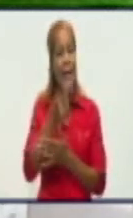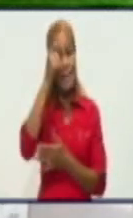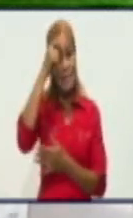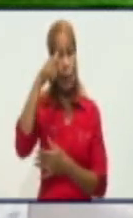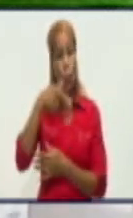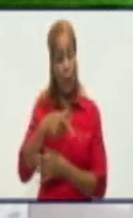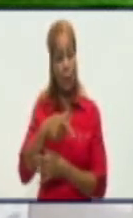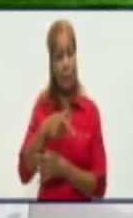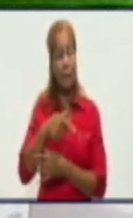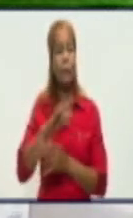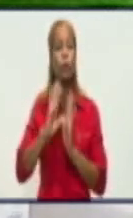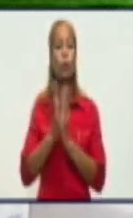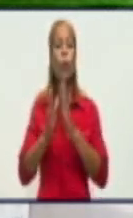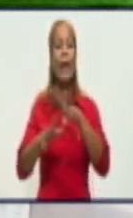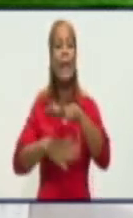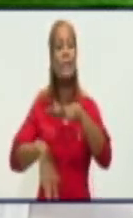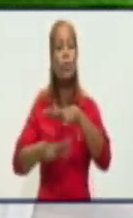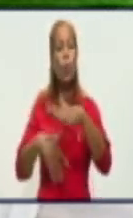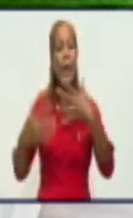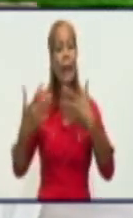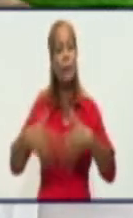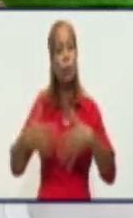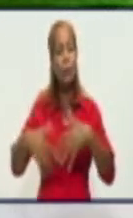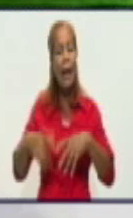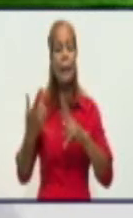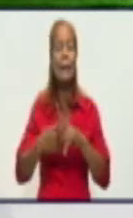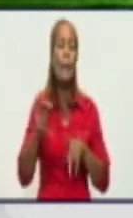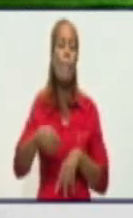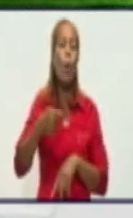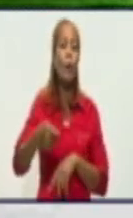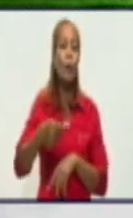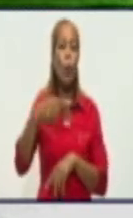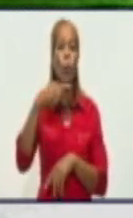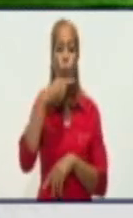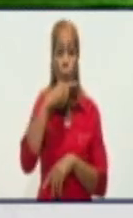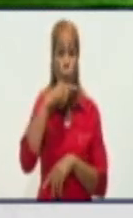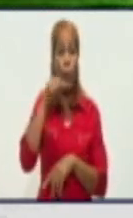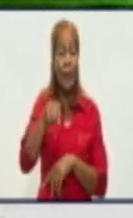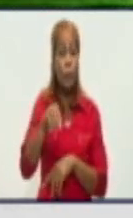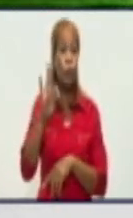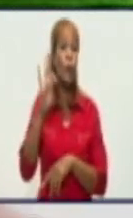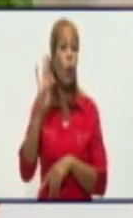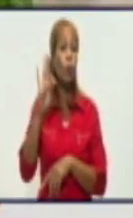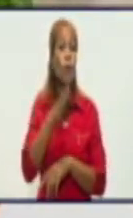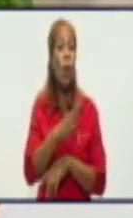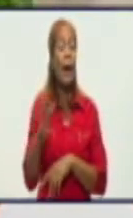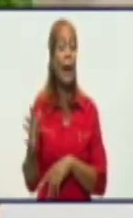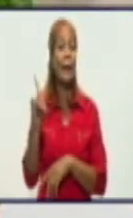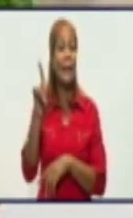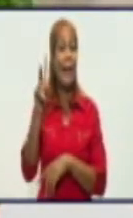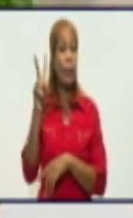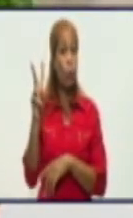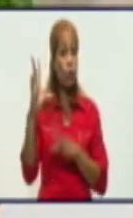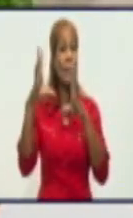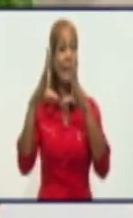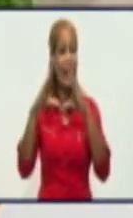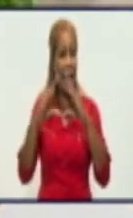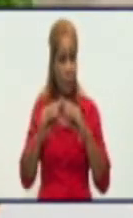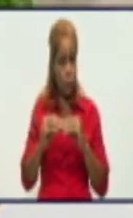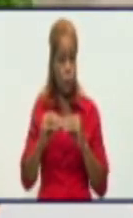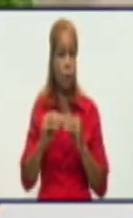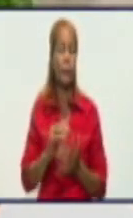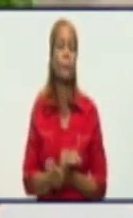zona industrial de Bayamo y Morino Rojo en Bayamo. Eso sería de 8 a 12 de la noche. Esa es la planificación de